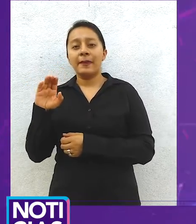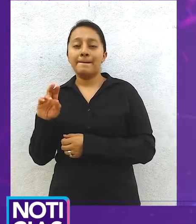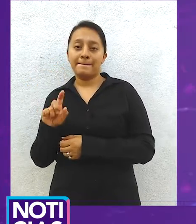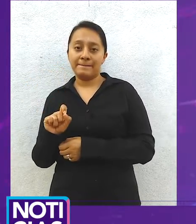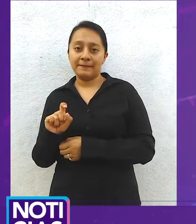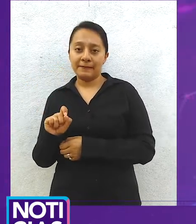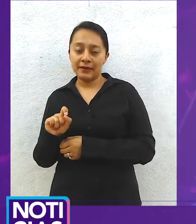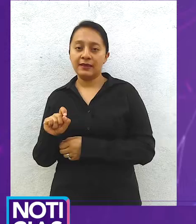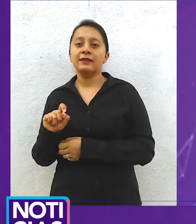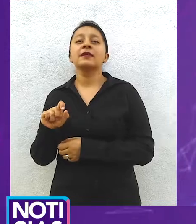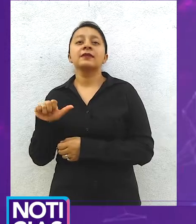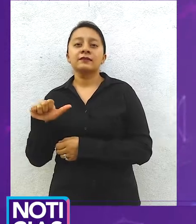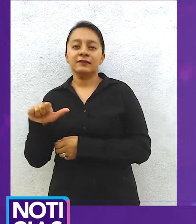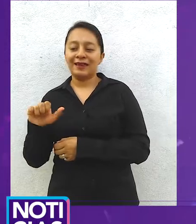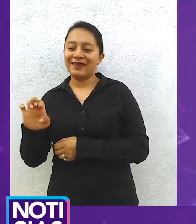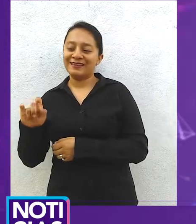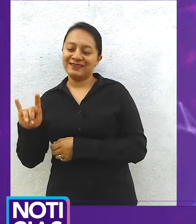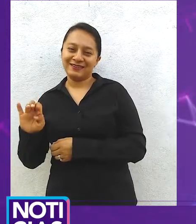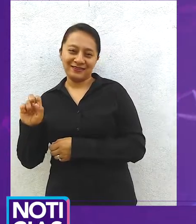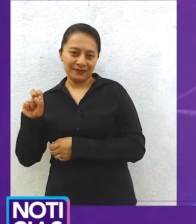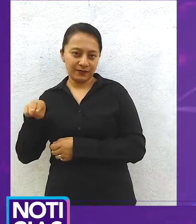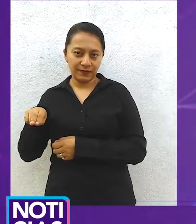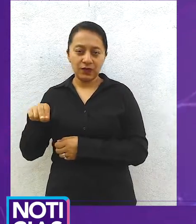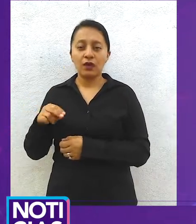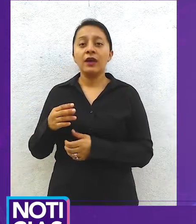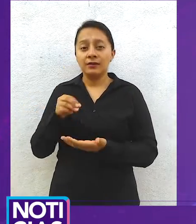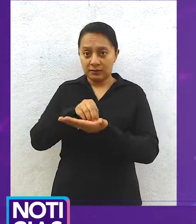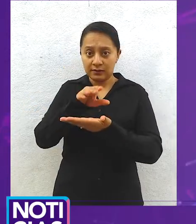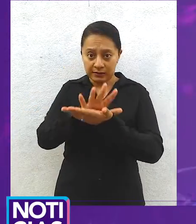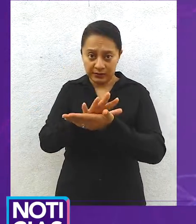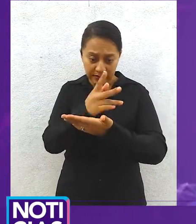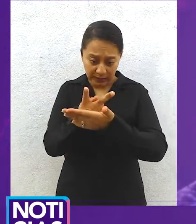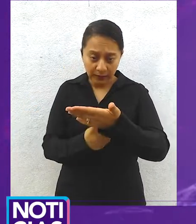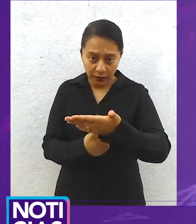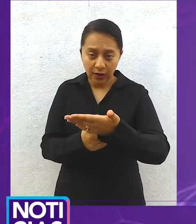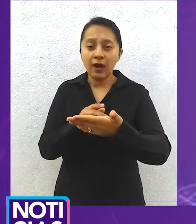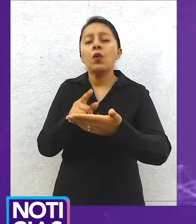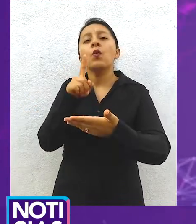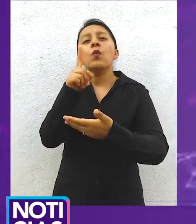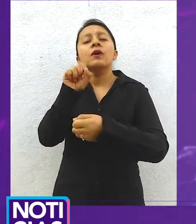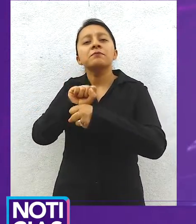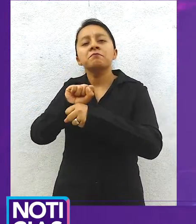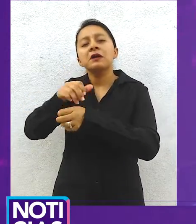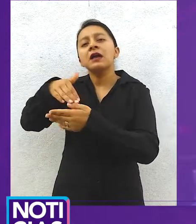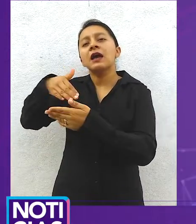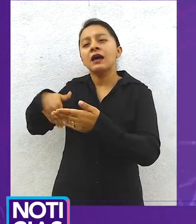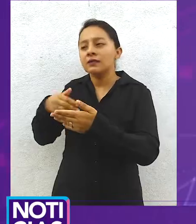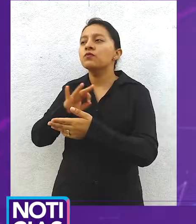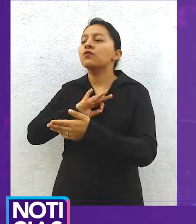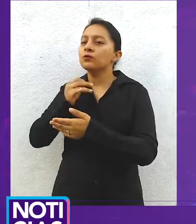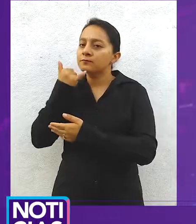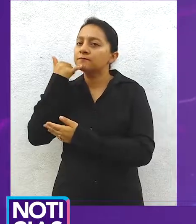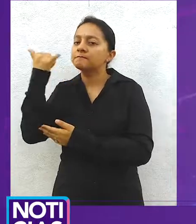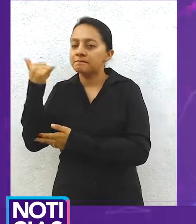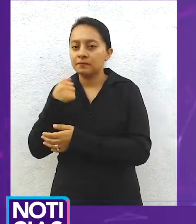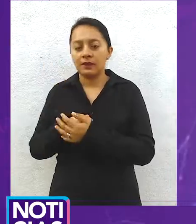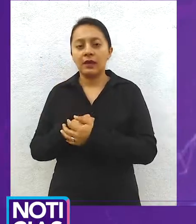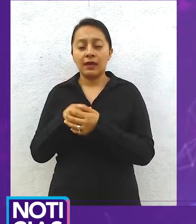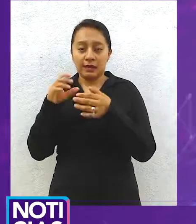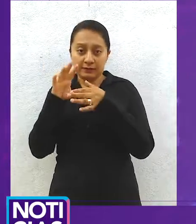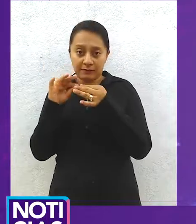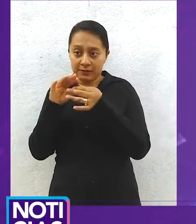la cita. Aclaro que en el Hospital de Especiales del Niño y la Mujer se continuará con la atención de emergencias embarazadas,